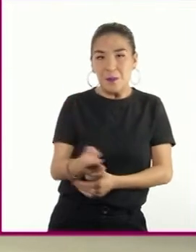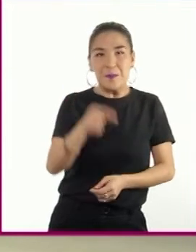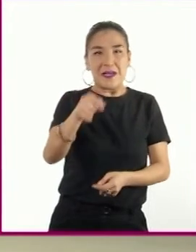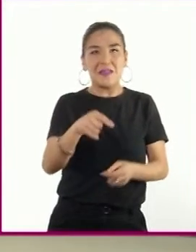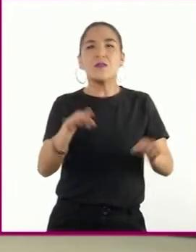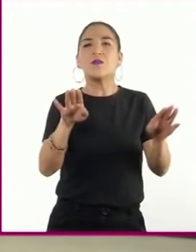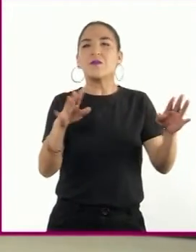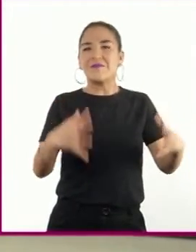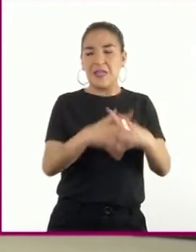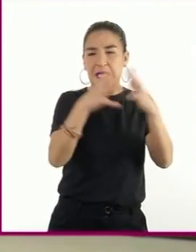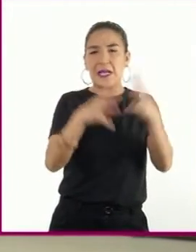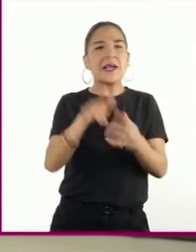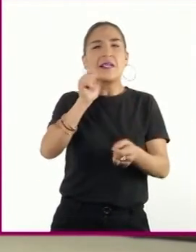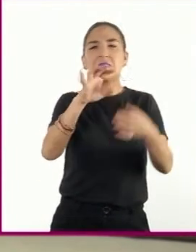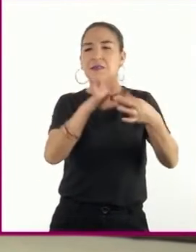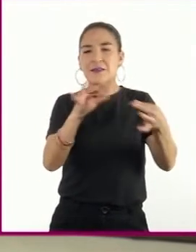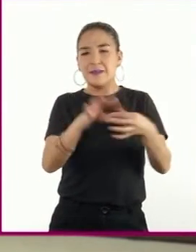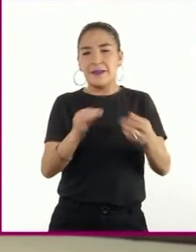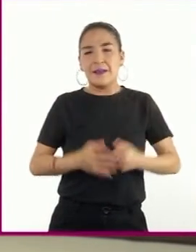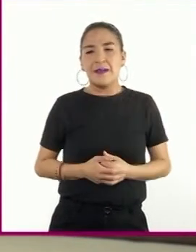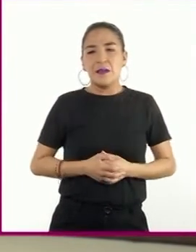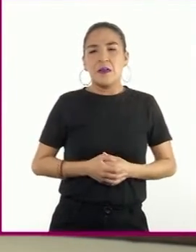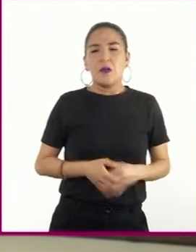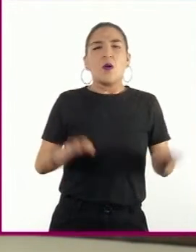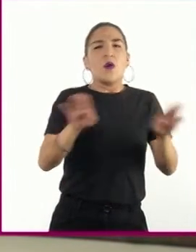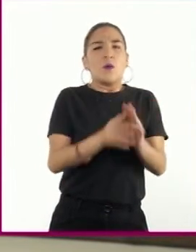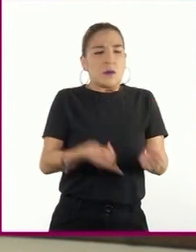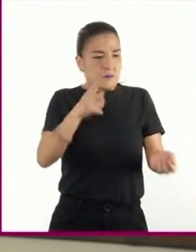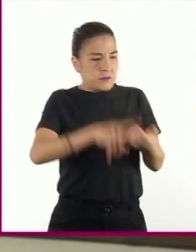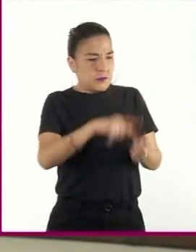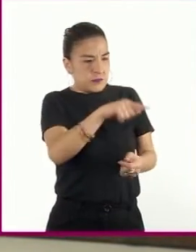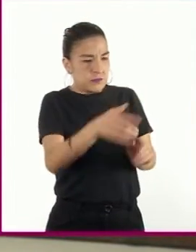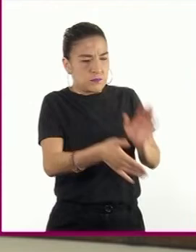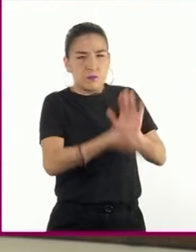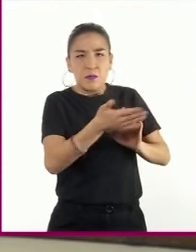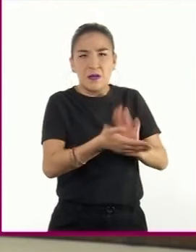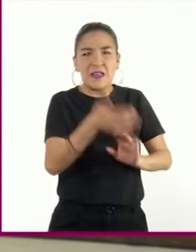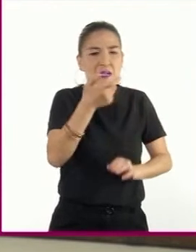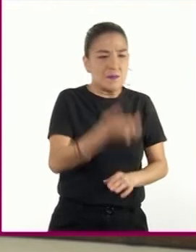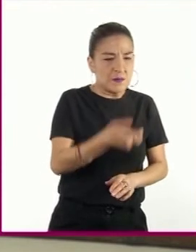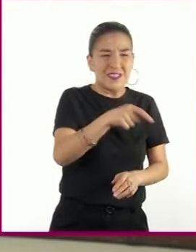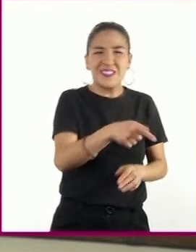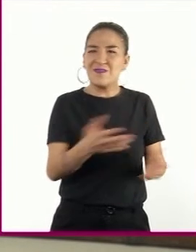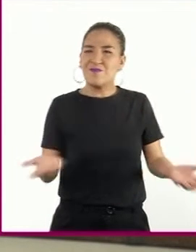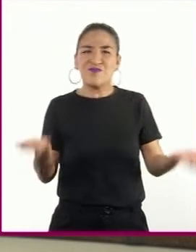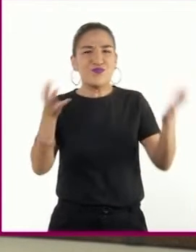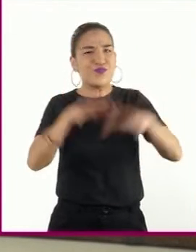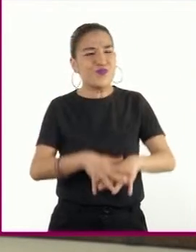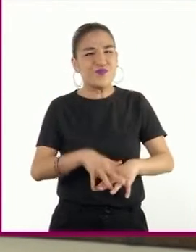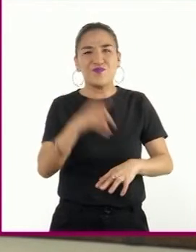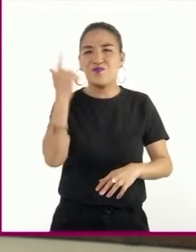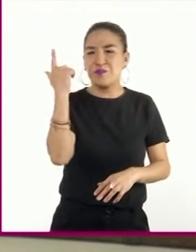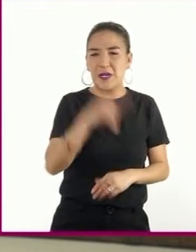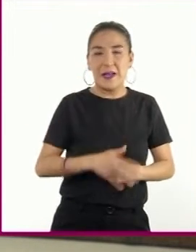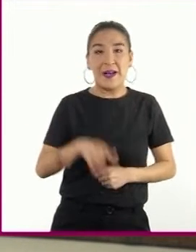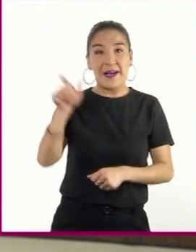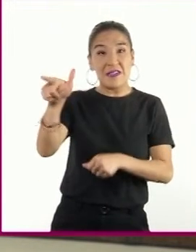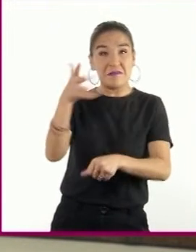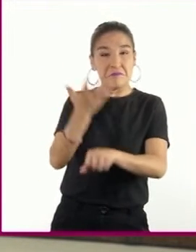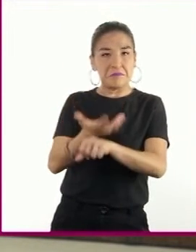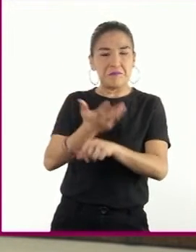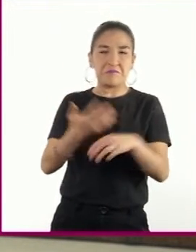mencionaremos que la infraestructura europea se encontraba demolida, mientras que los Estados Unidos se